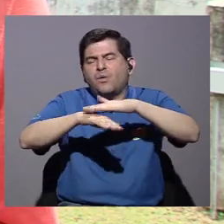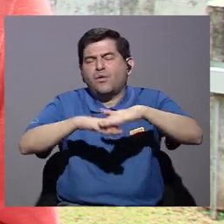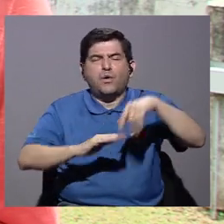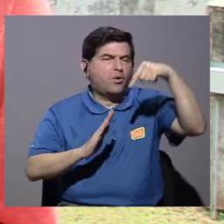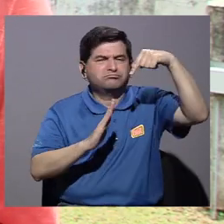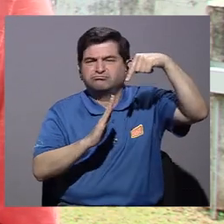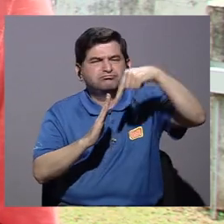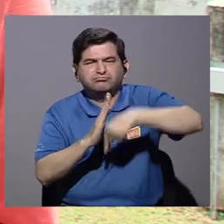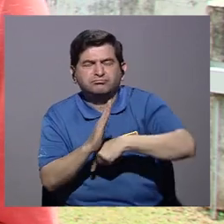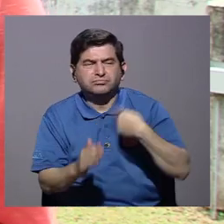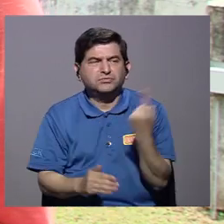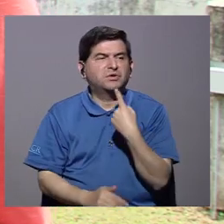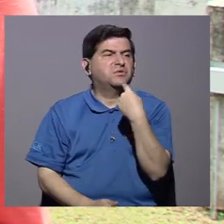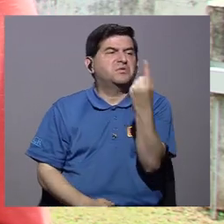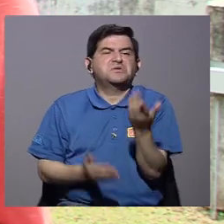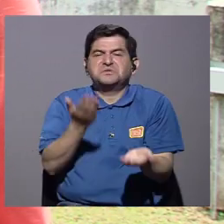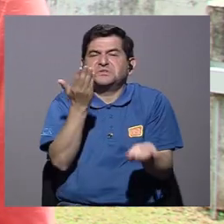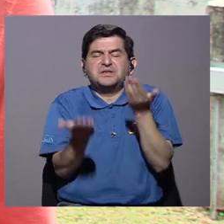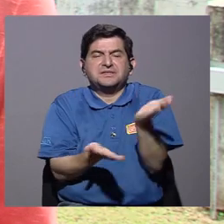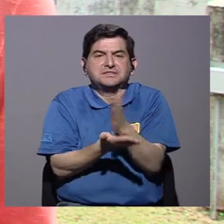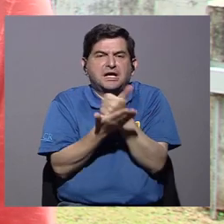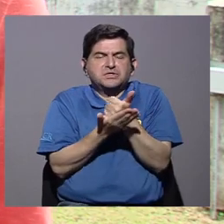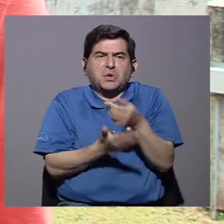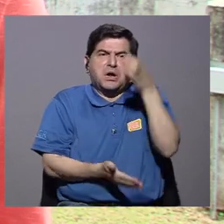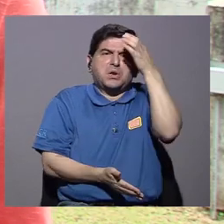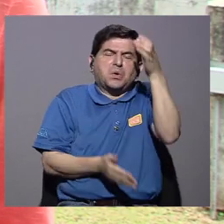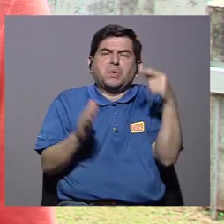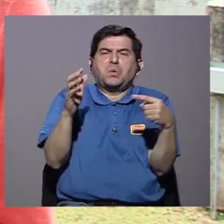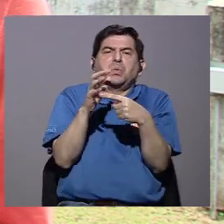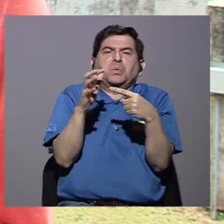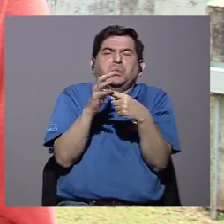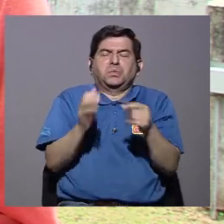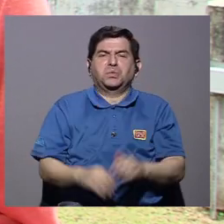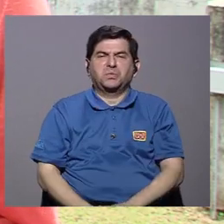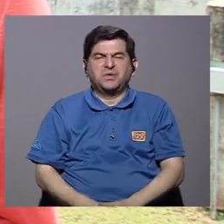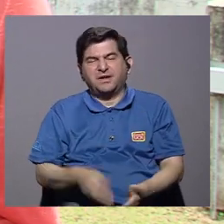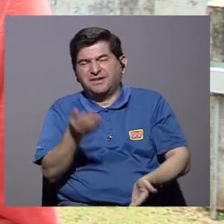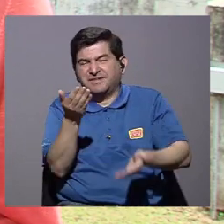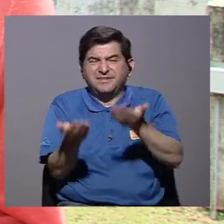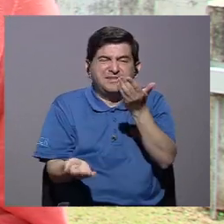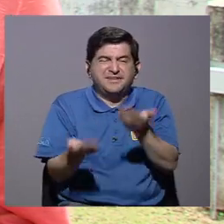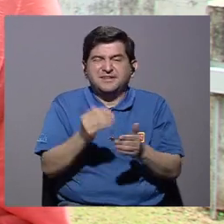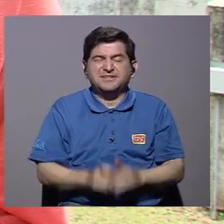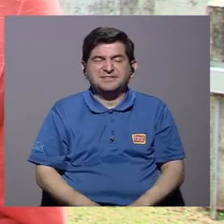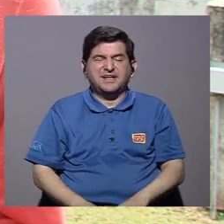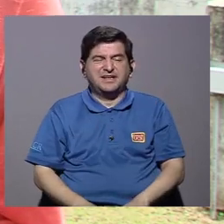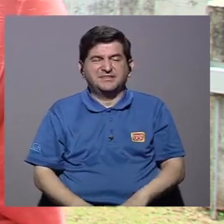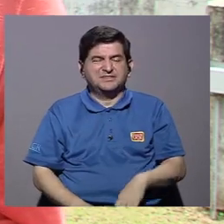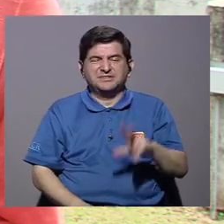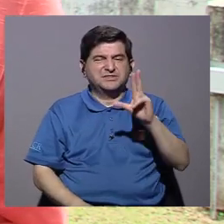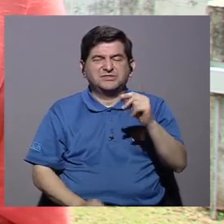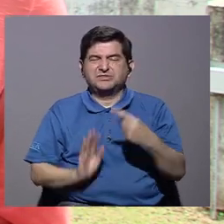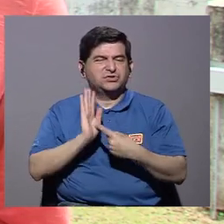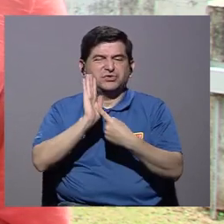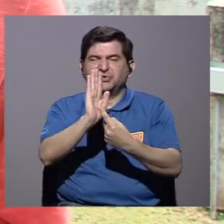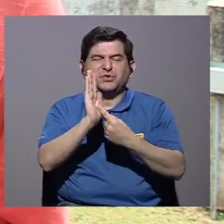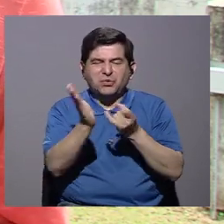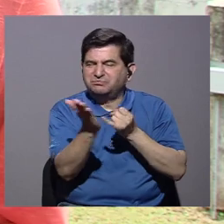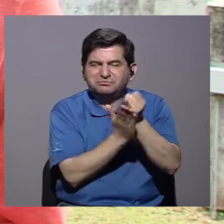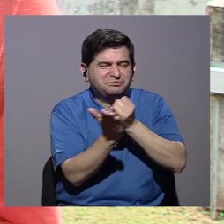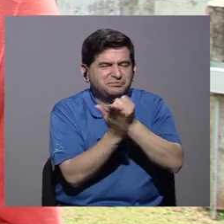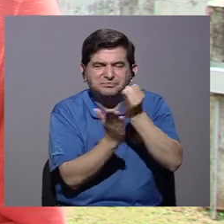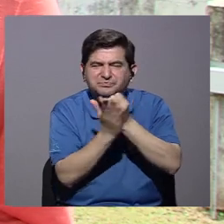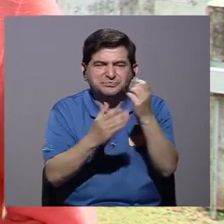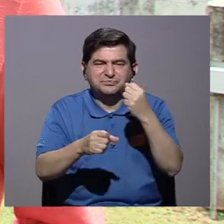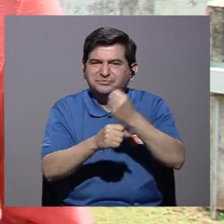es porque tal vez se está dando información muy vaga o no se está ahondando mucho y solo se menciona como algo de cultura popular y se deja como